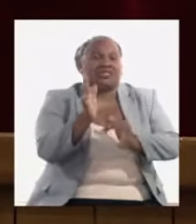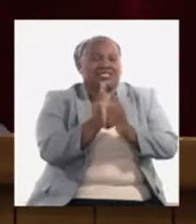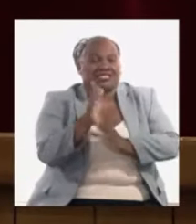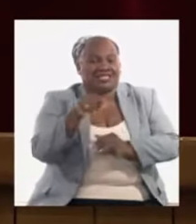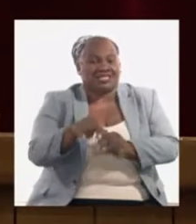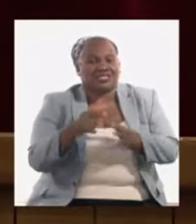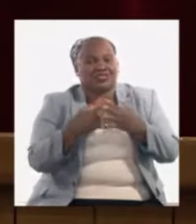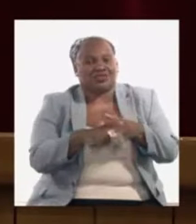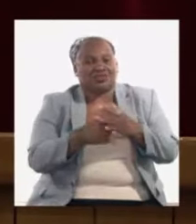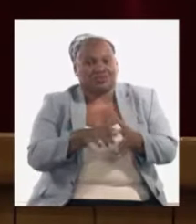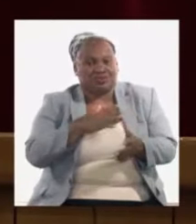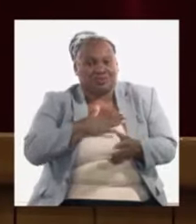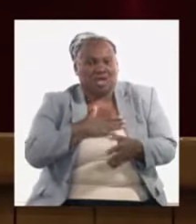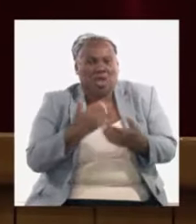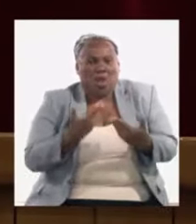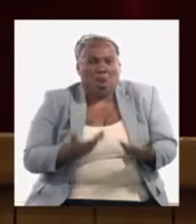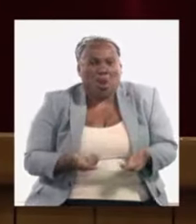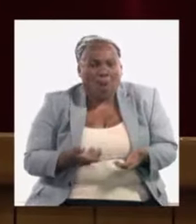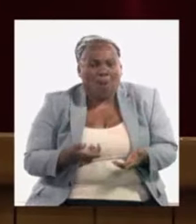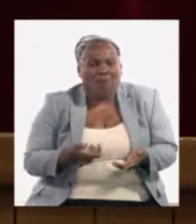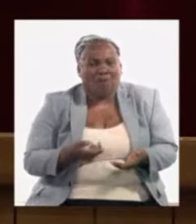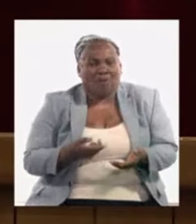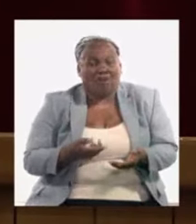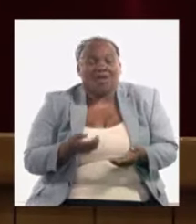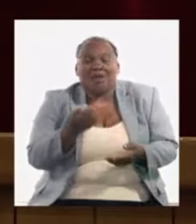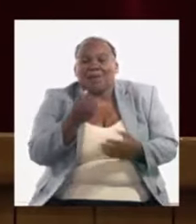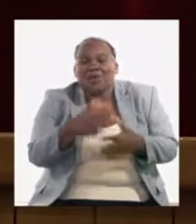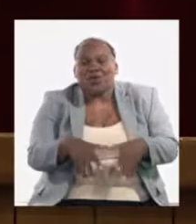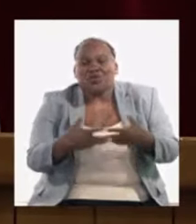resolver nosotros de cómo financiar la producción nacional de alimentos en el país